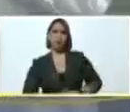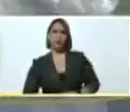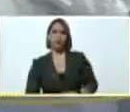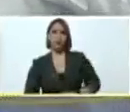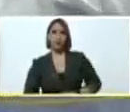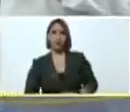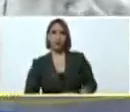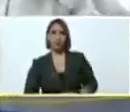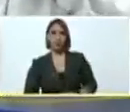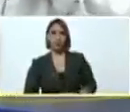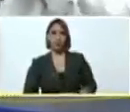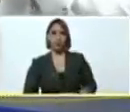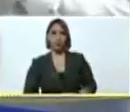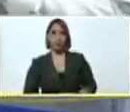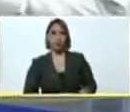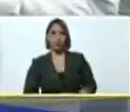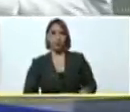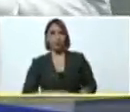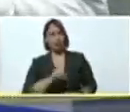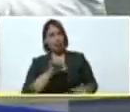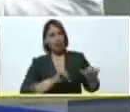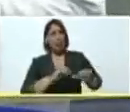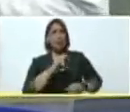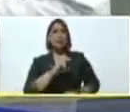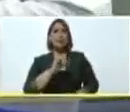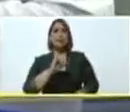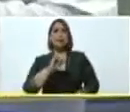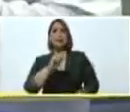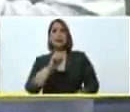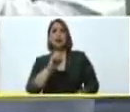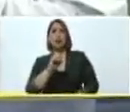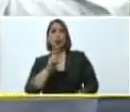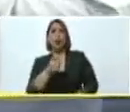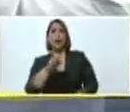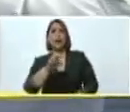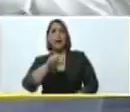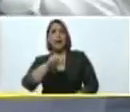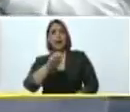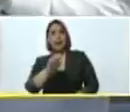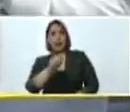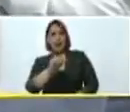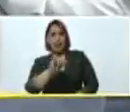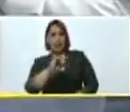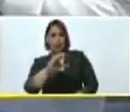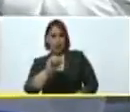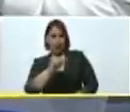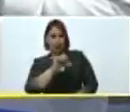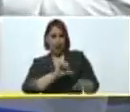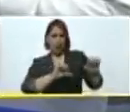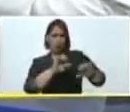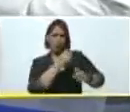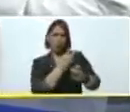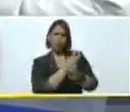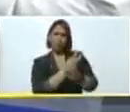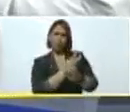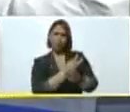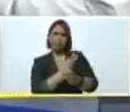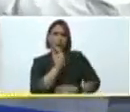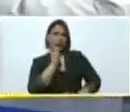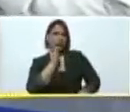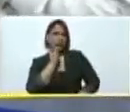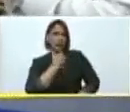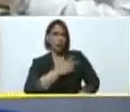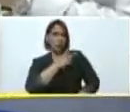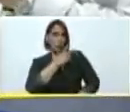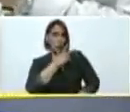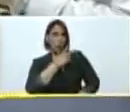Que es un laboratorio. Citogenética. Citogenética. Un laboratorio muy importante. Porque usted sabe que el cáncer es una enfermedad